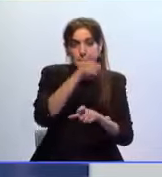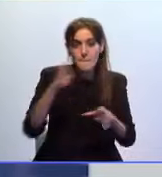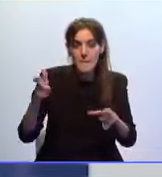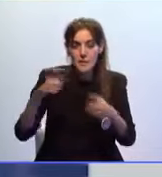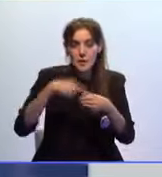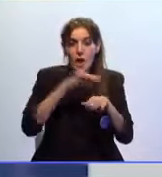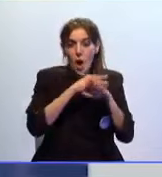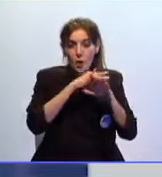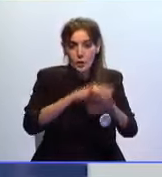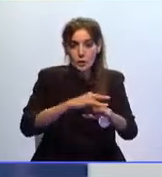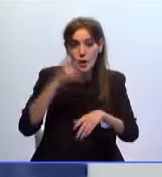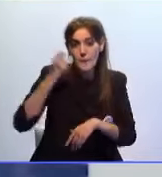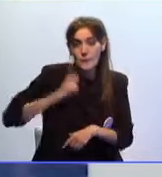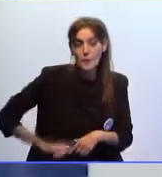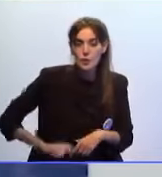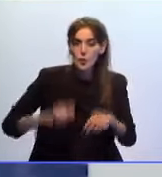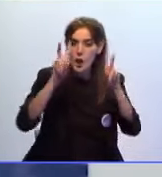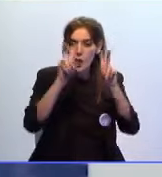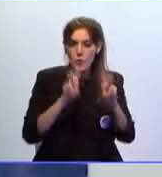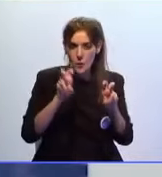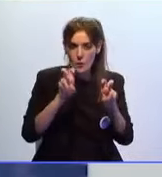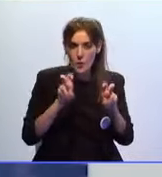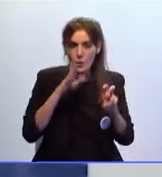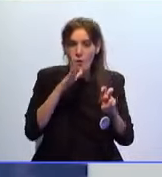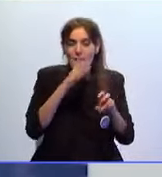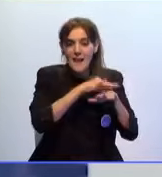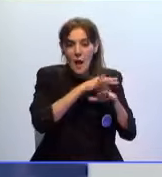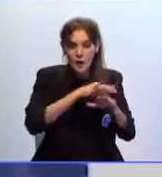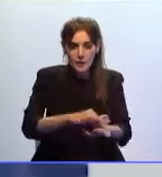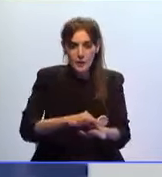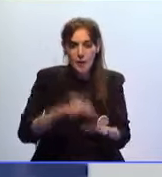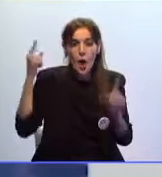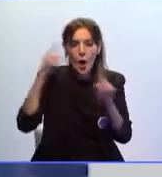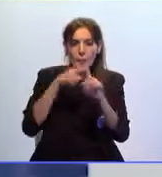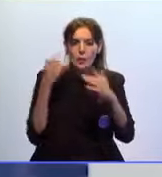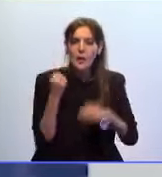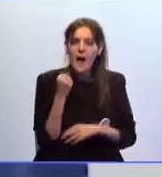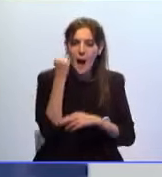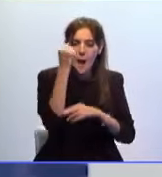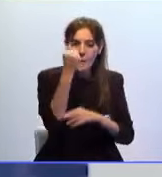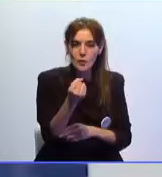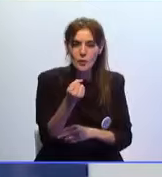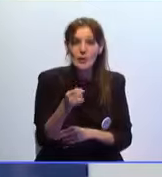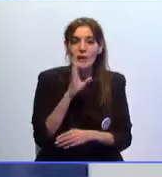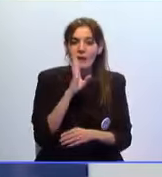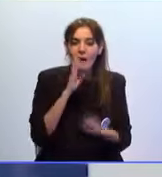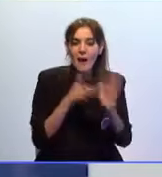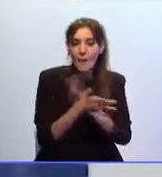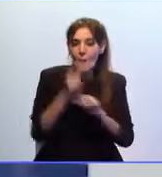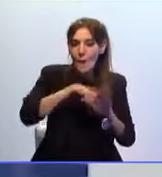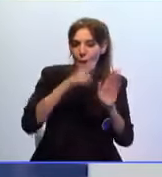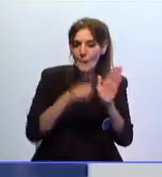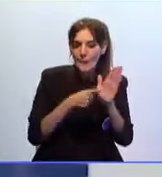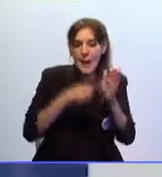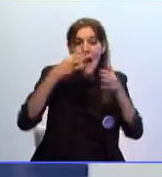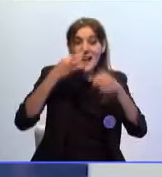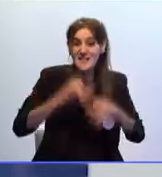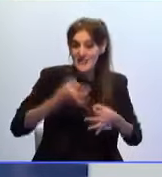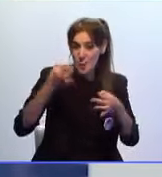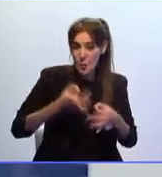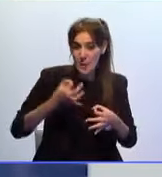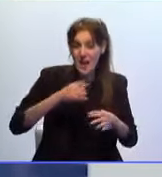orientadoras y nuevos profesionales de la orientación para llevar a cabo eso que ya hemos puesto en la ley que es asegurar